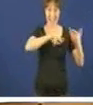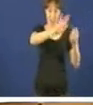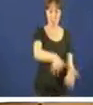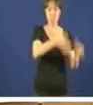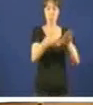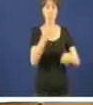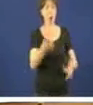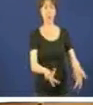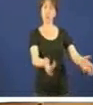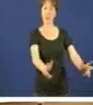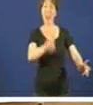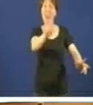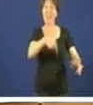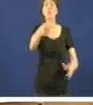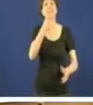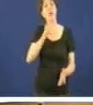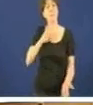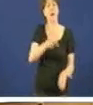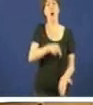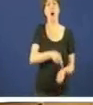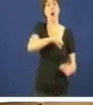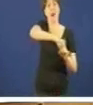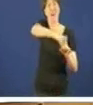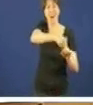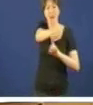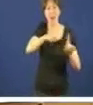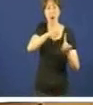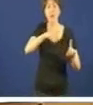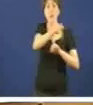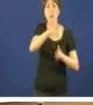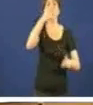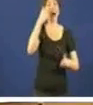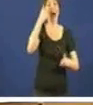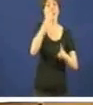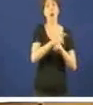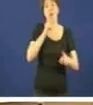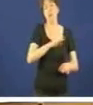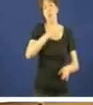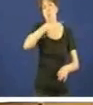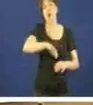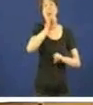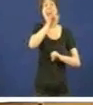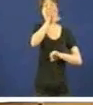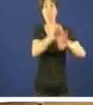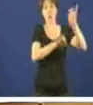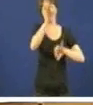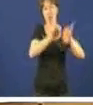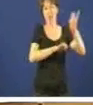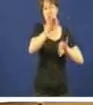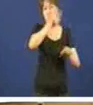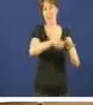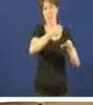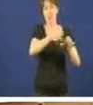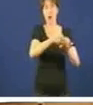di Feijo para que a Caixa teña en entidade unha participación do 15% frente a valoración inicial que lle permitía só un 9